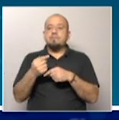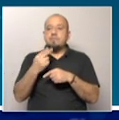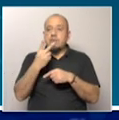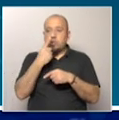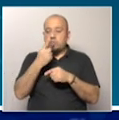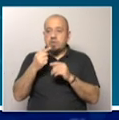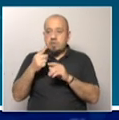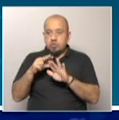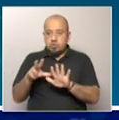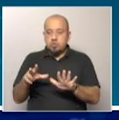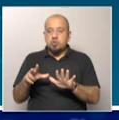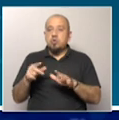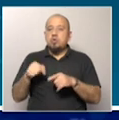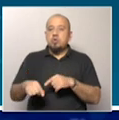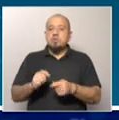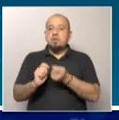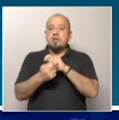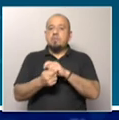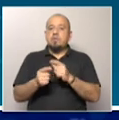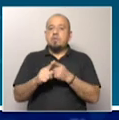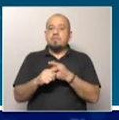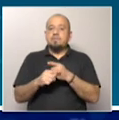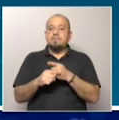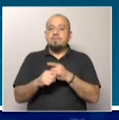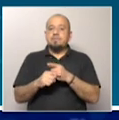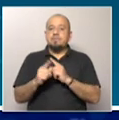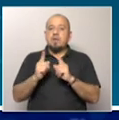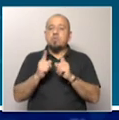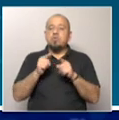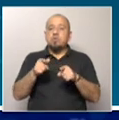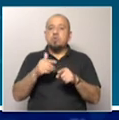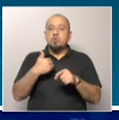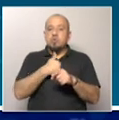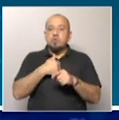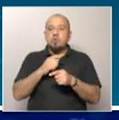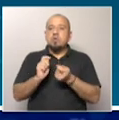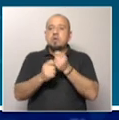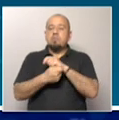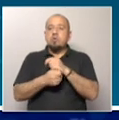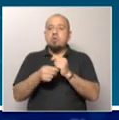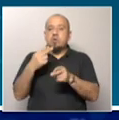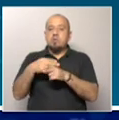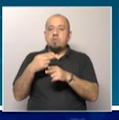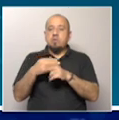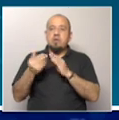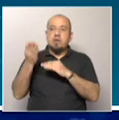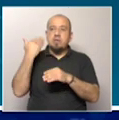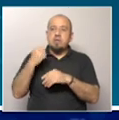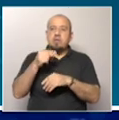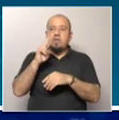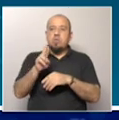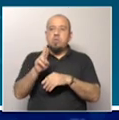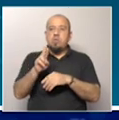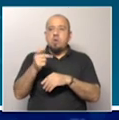2018. Algunas de sus funciones cambió el nombre, inicialmente se llamaba unidad